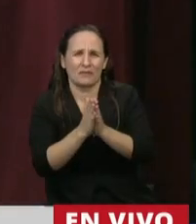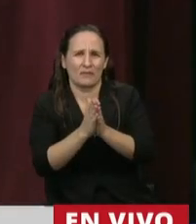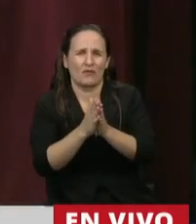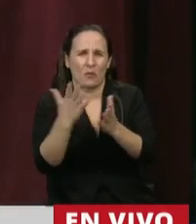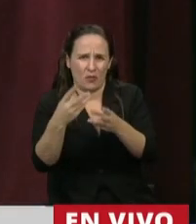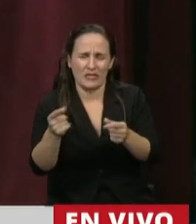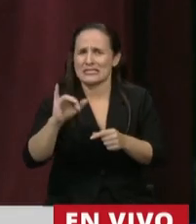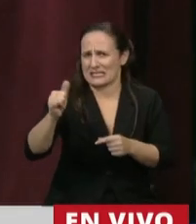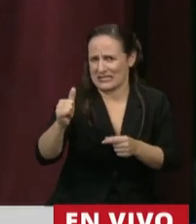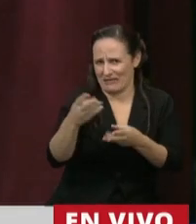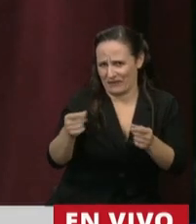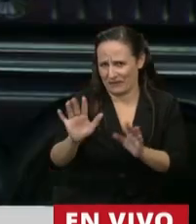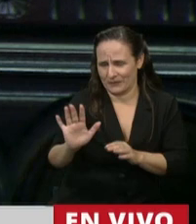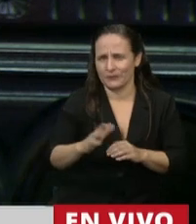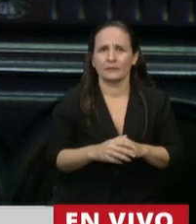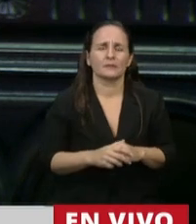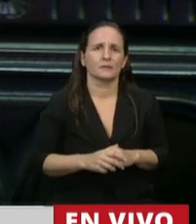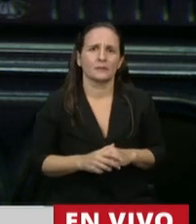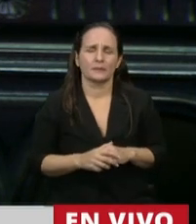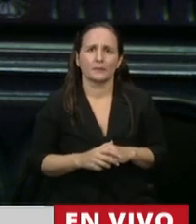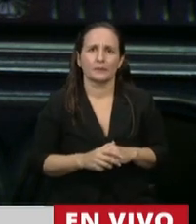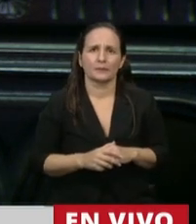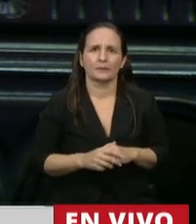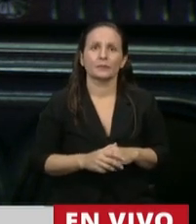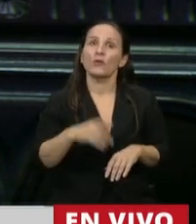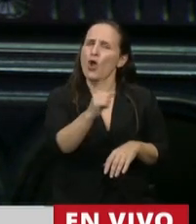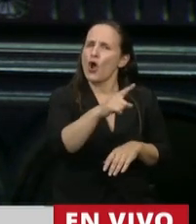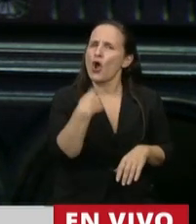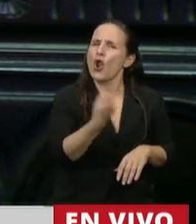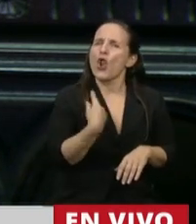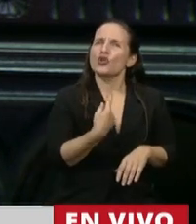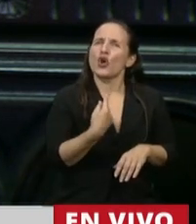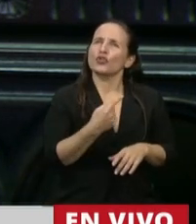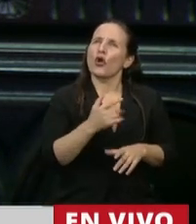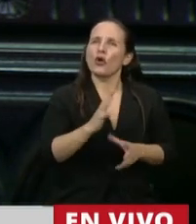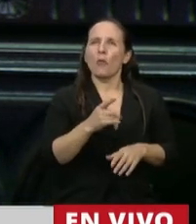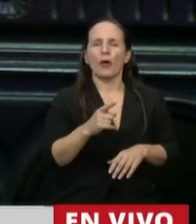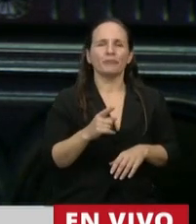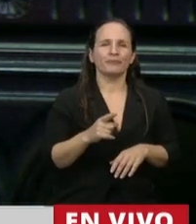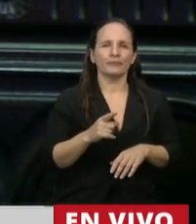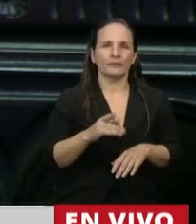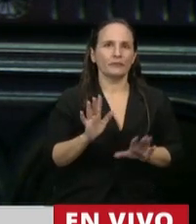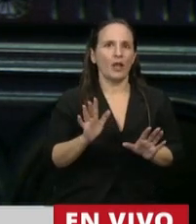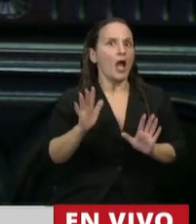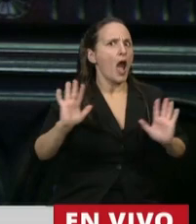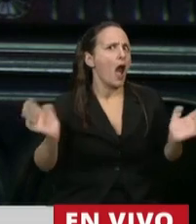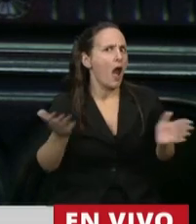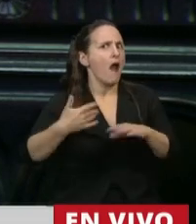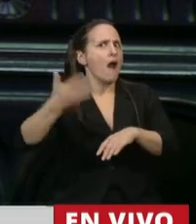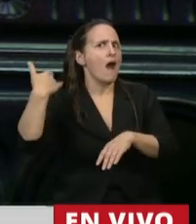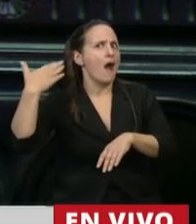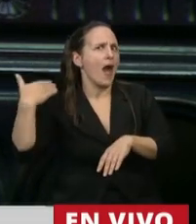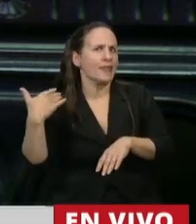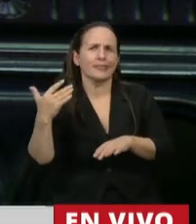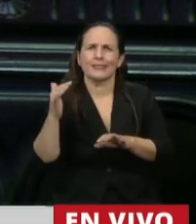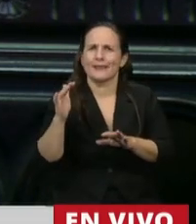redondeo, no pretendamos y no neguemos que no habíamos logrado